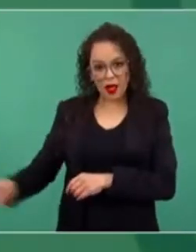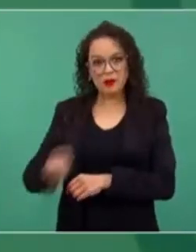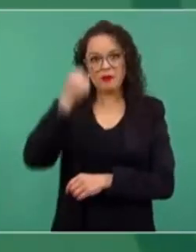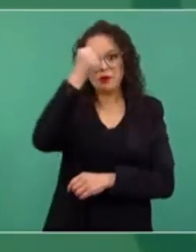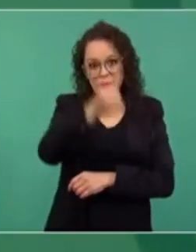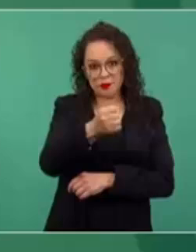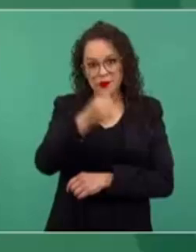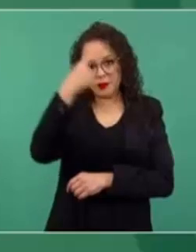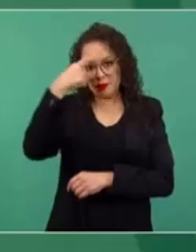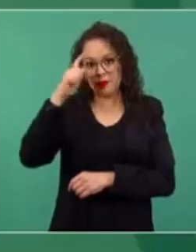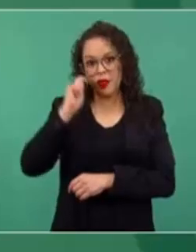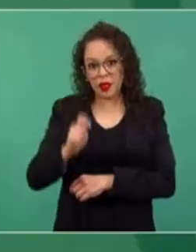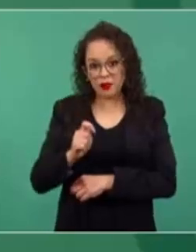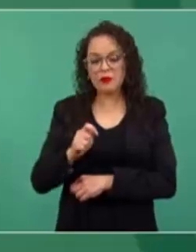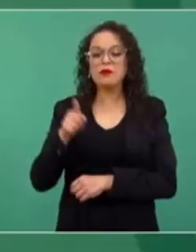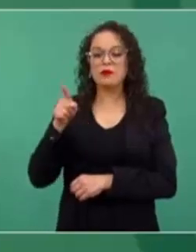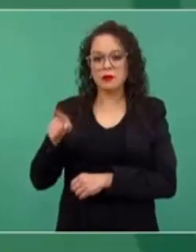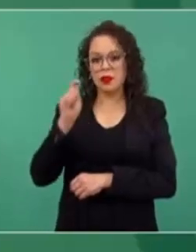Iberdrola.